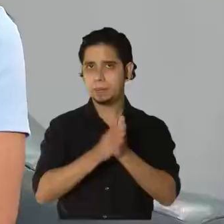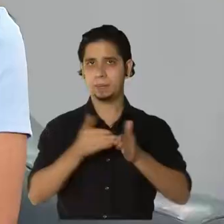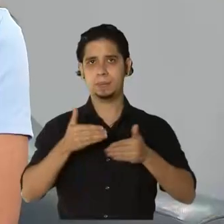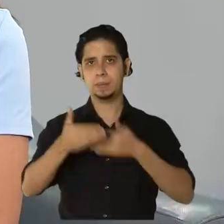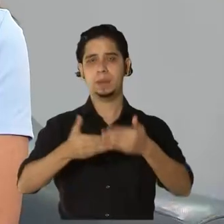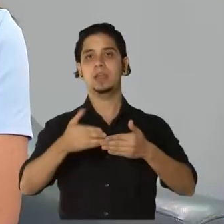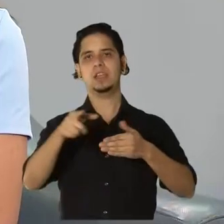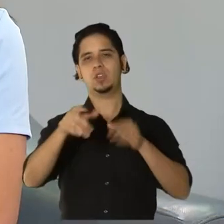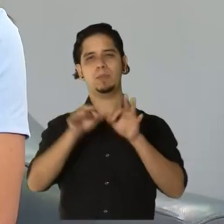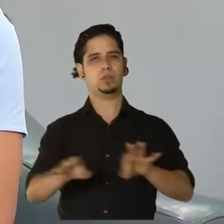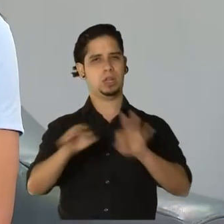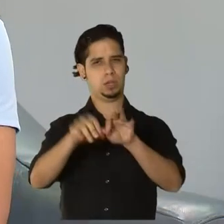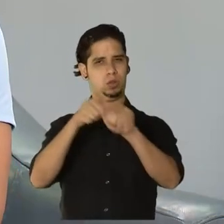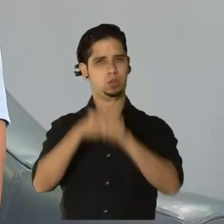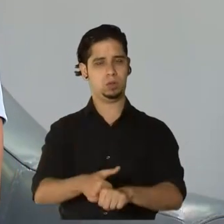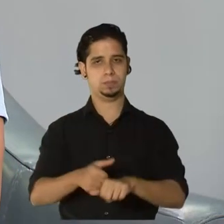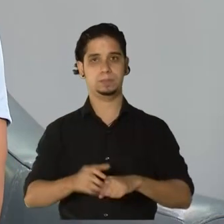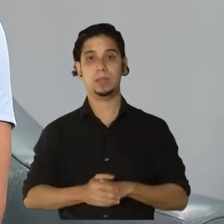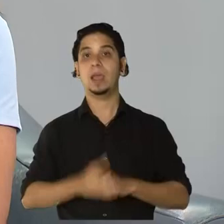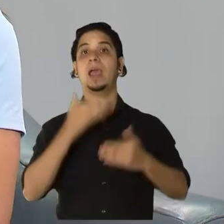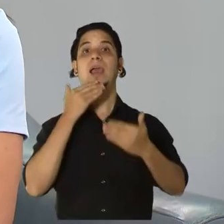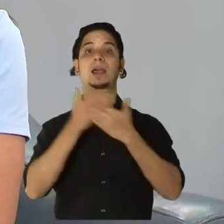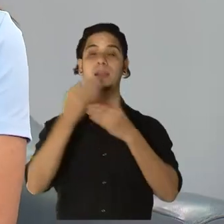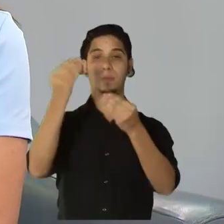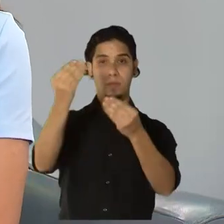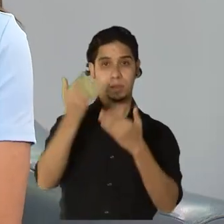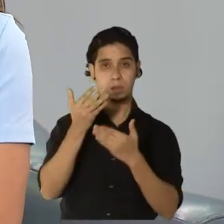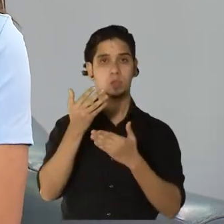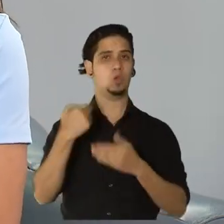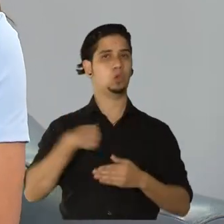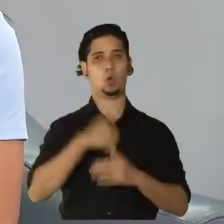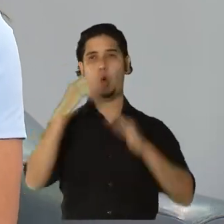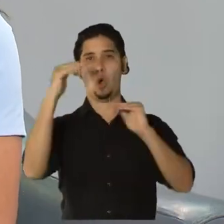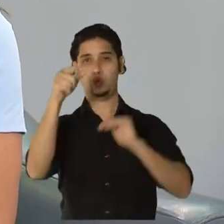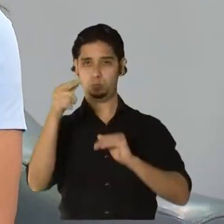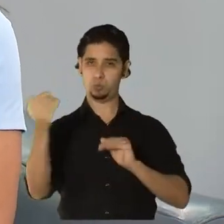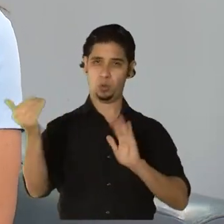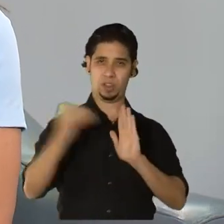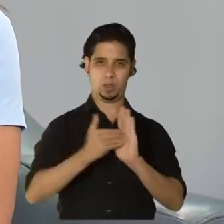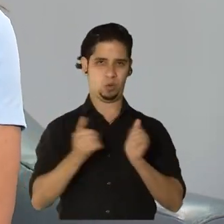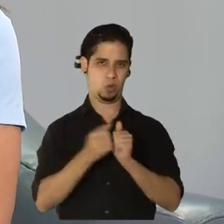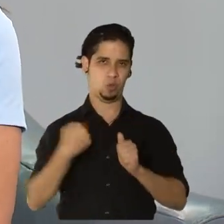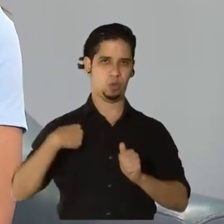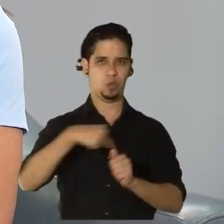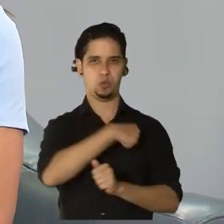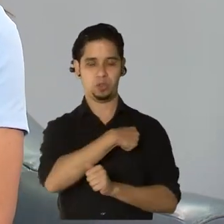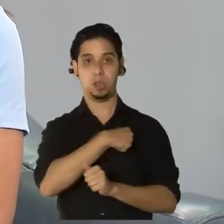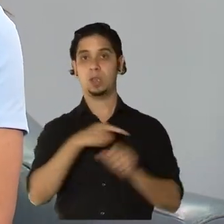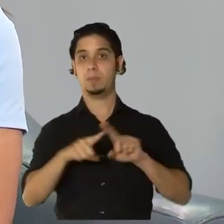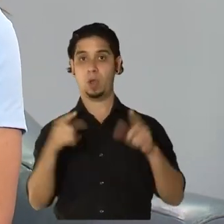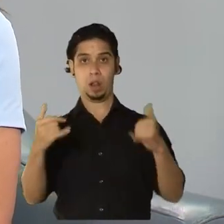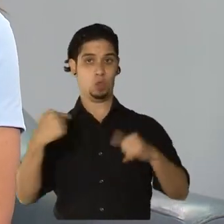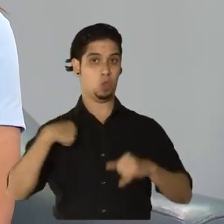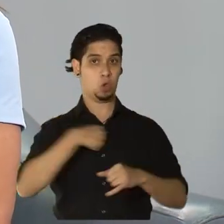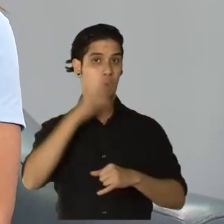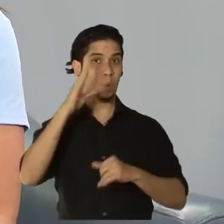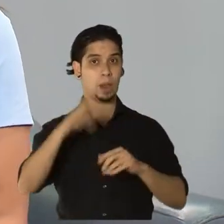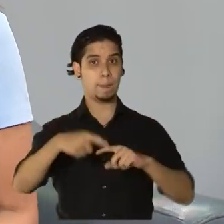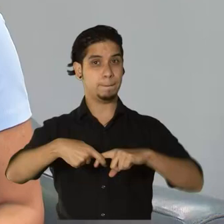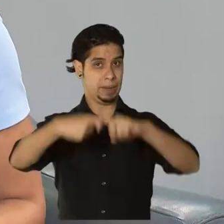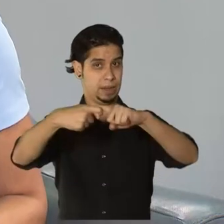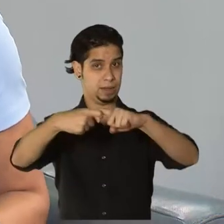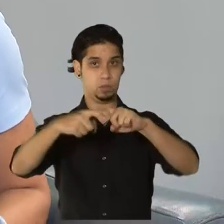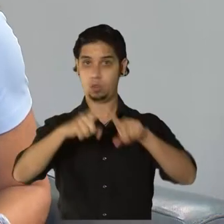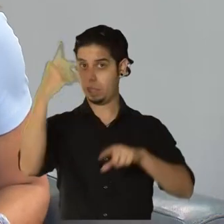muchísimas gracias, doctora, por la información. Así que la invitamos para una próxima edición. Vamos a una pausa comercial.